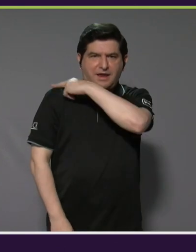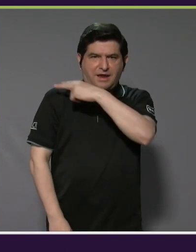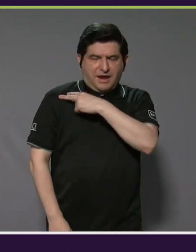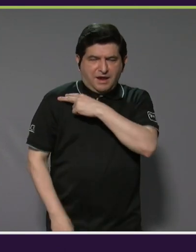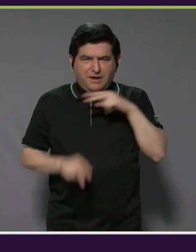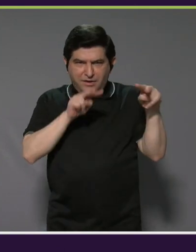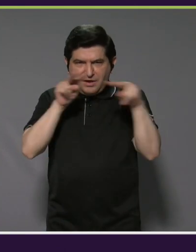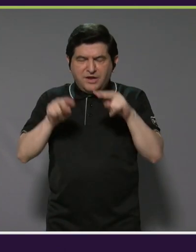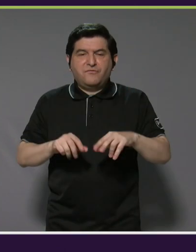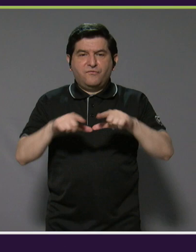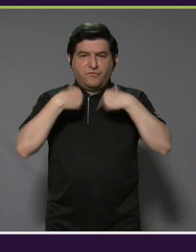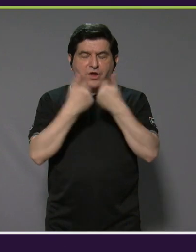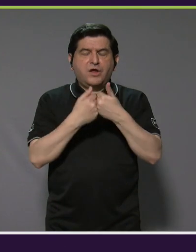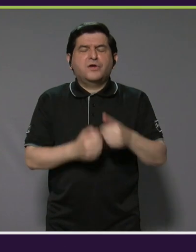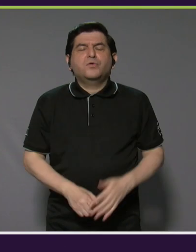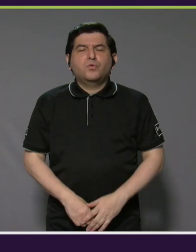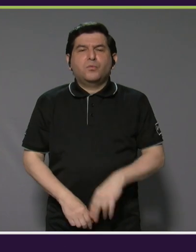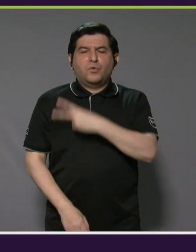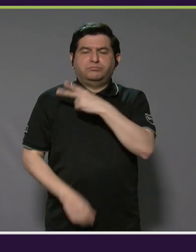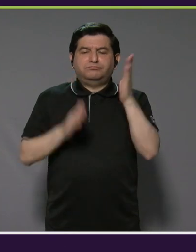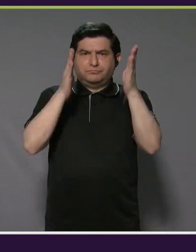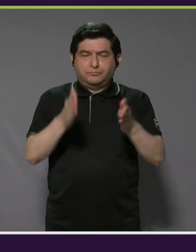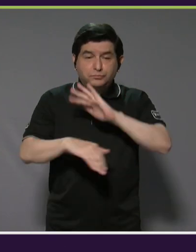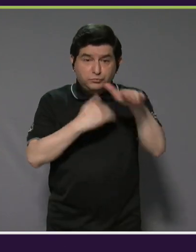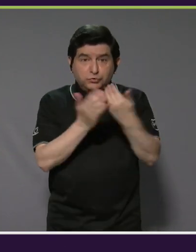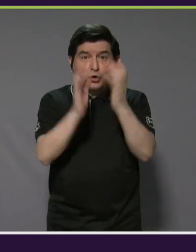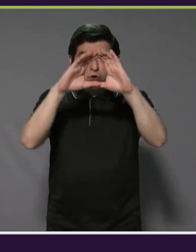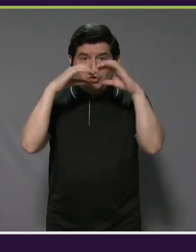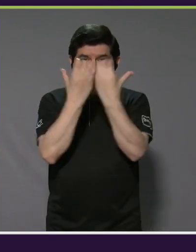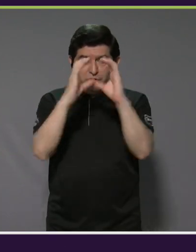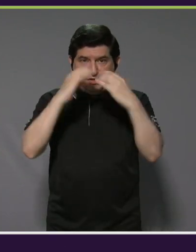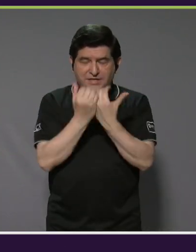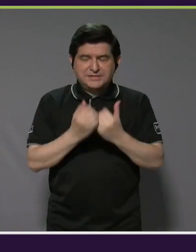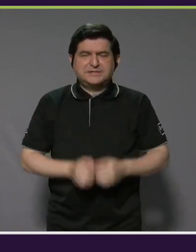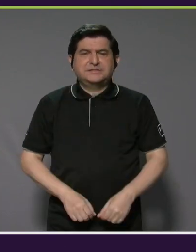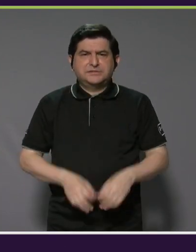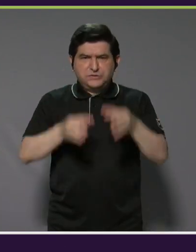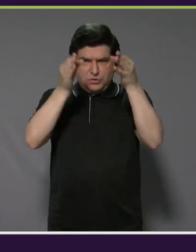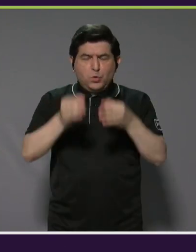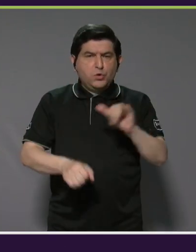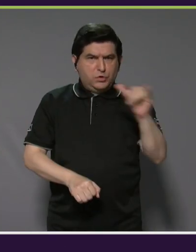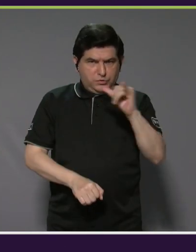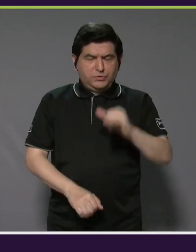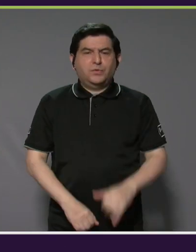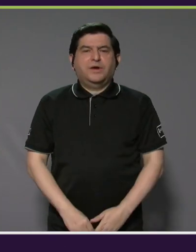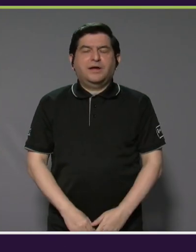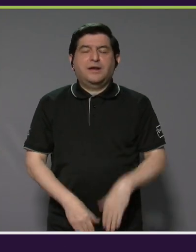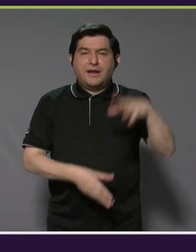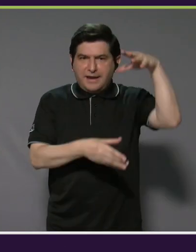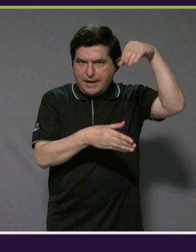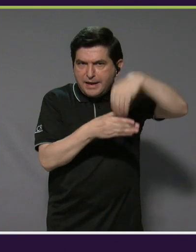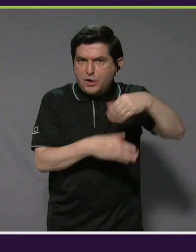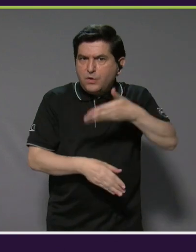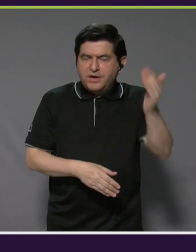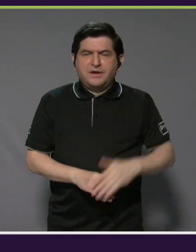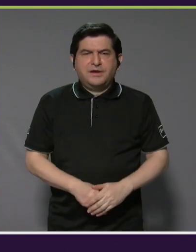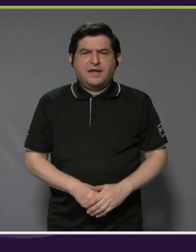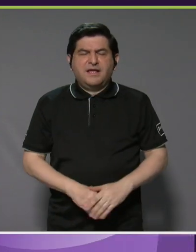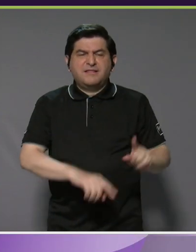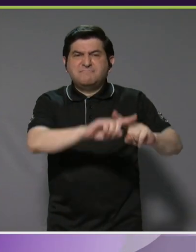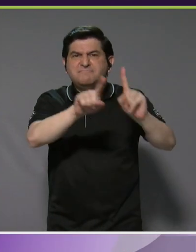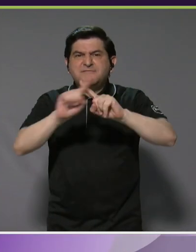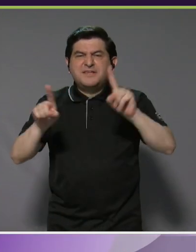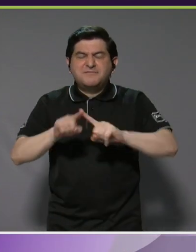además del grupo de voluntarios que tenemos. Todas las categorías se juzgan por igual, obviamente tomando en cuenta las posibles